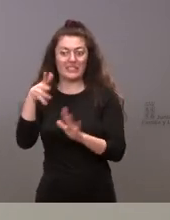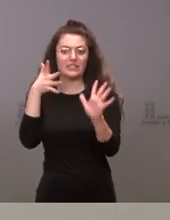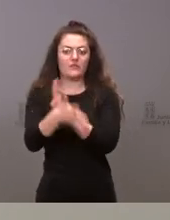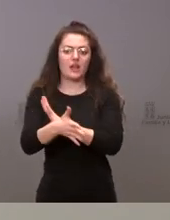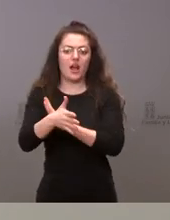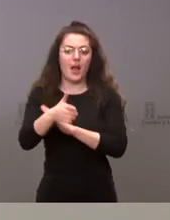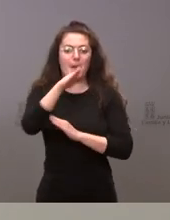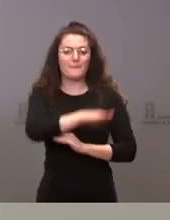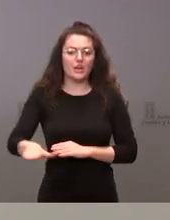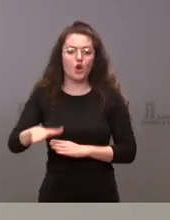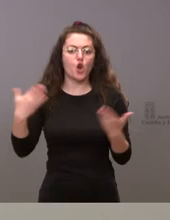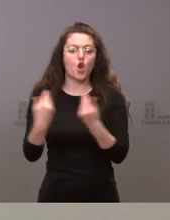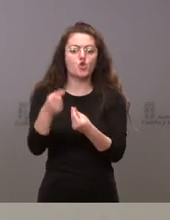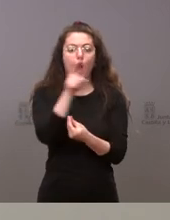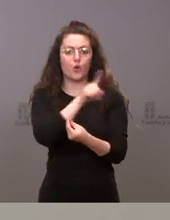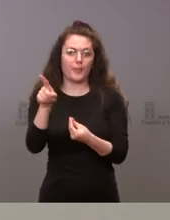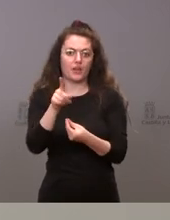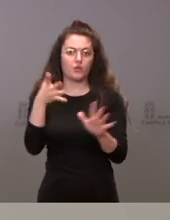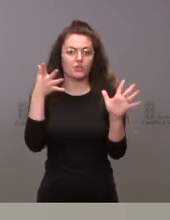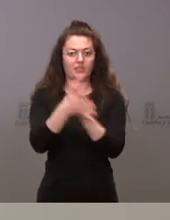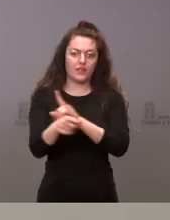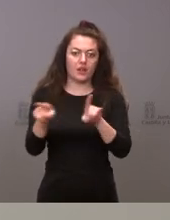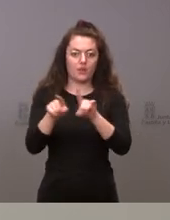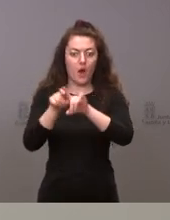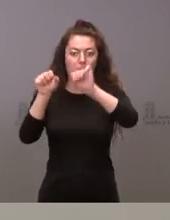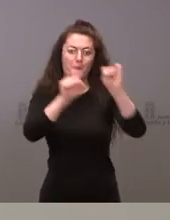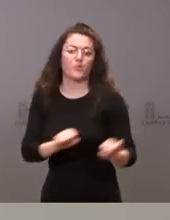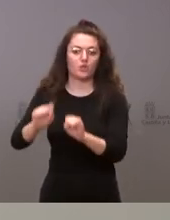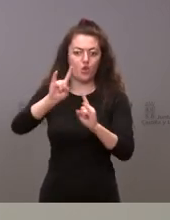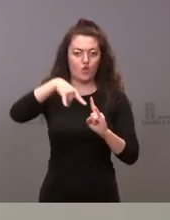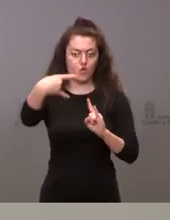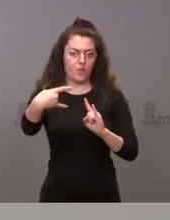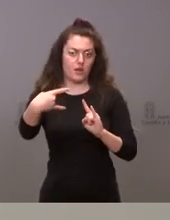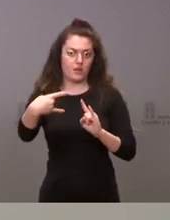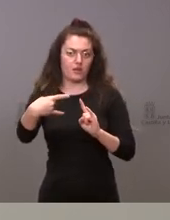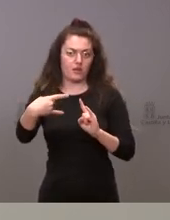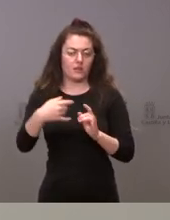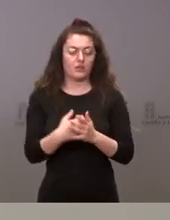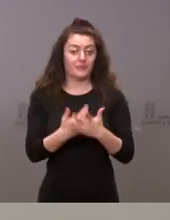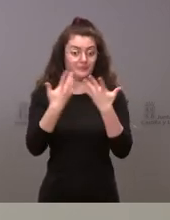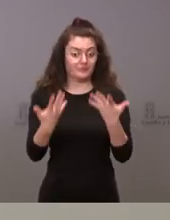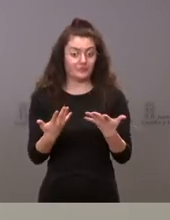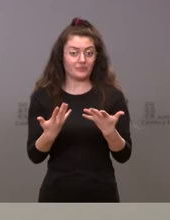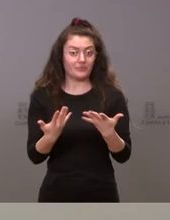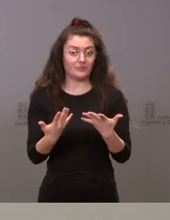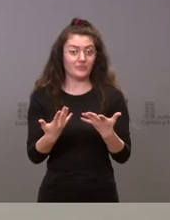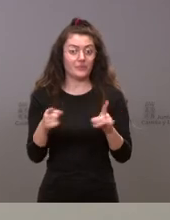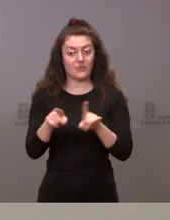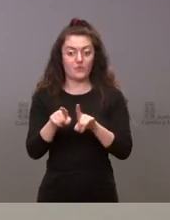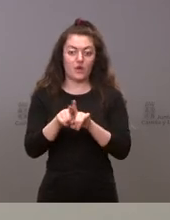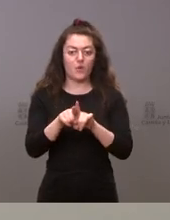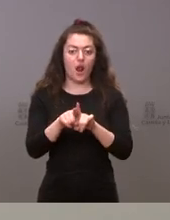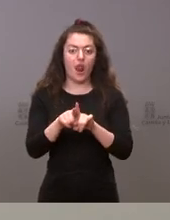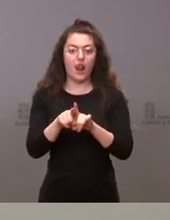estatus de menor no acompañado es un estatus de mayor protección que el de refugiado y por tanto se aplica con carácter preferente el